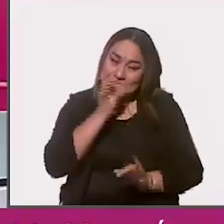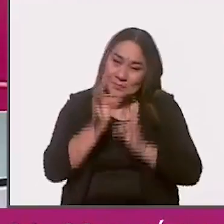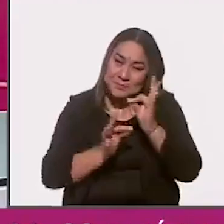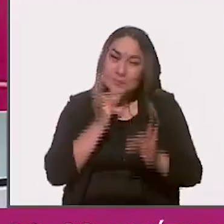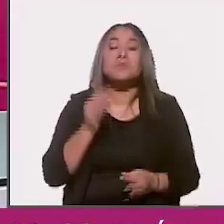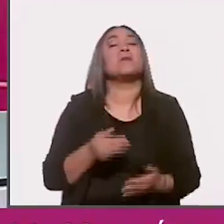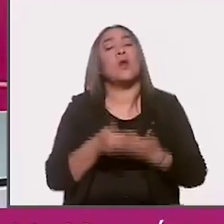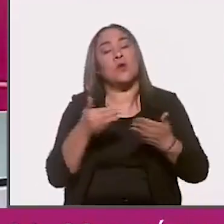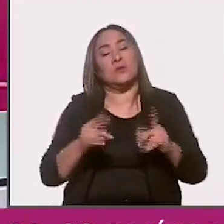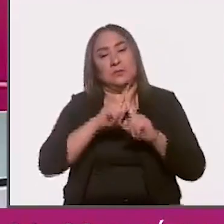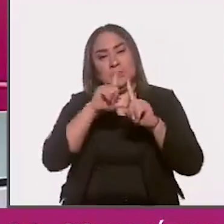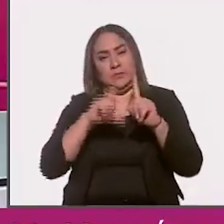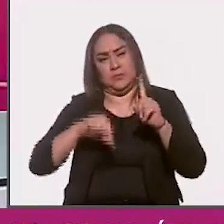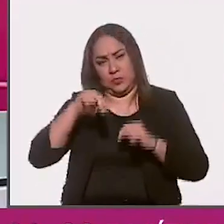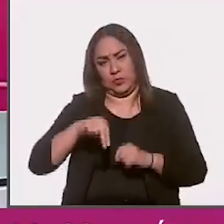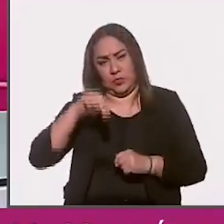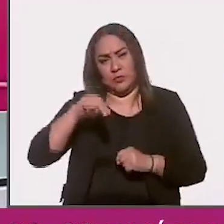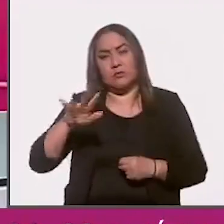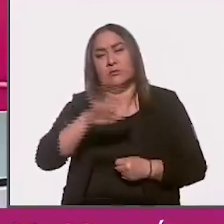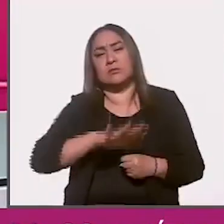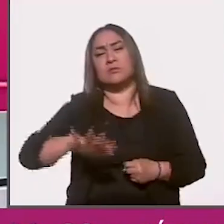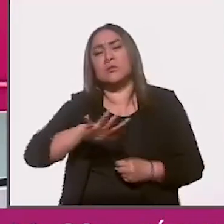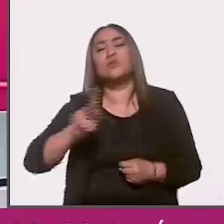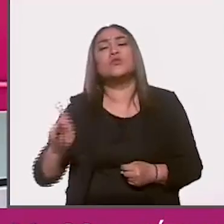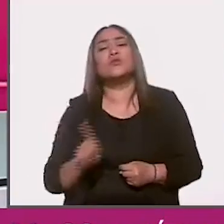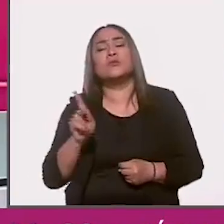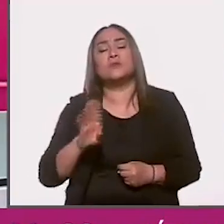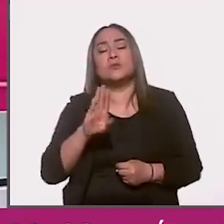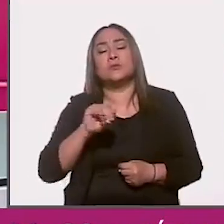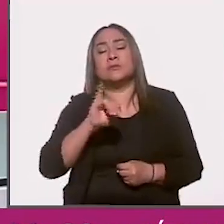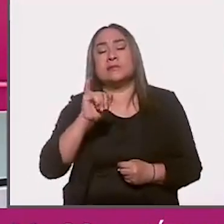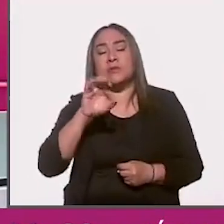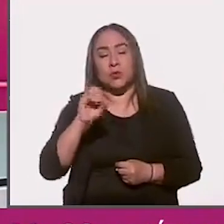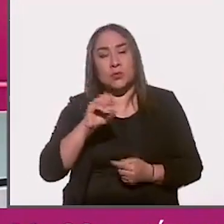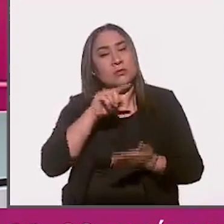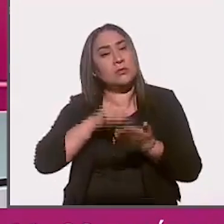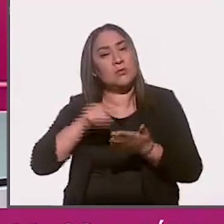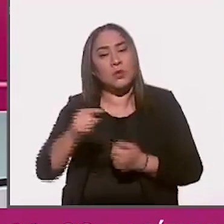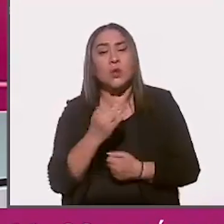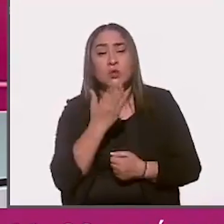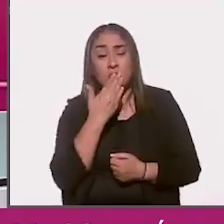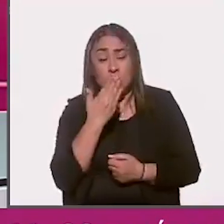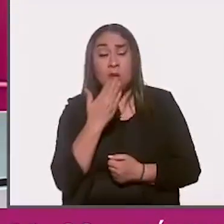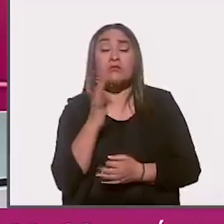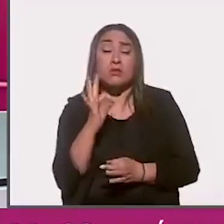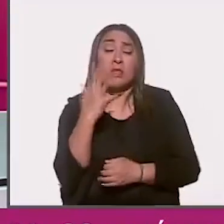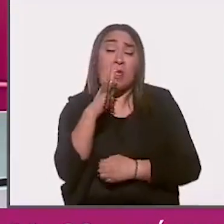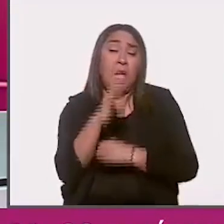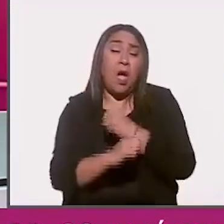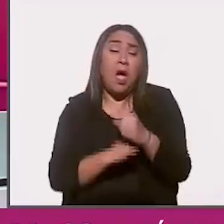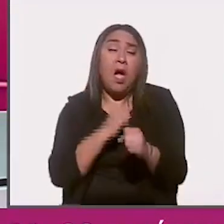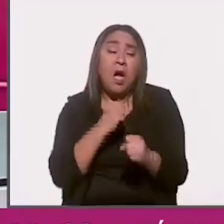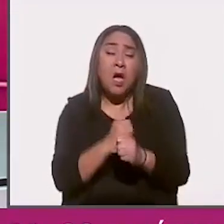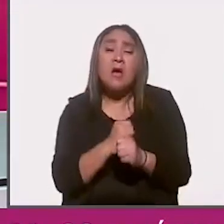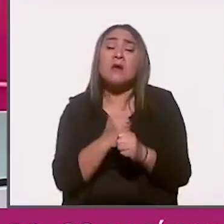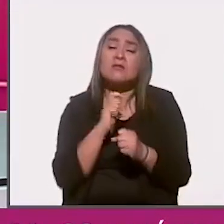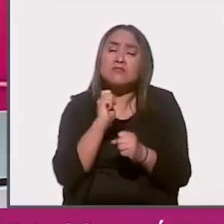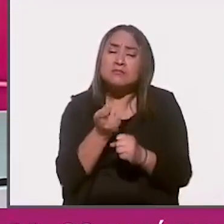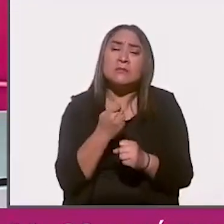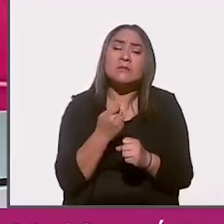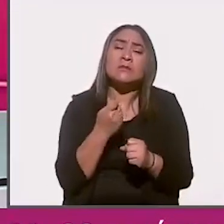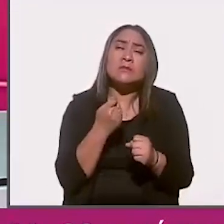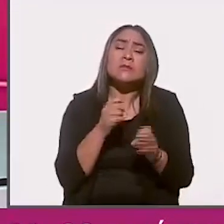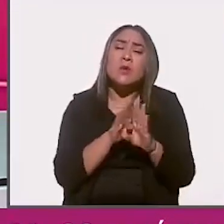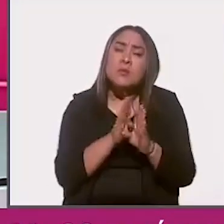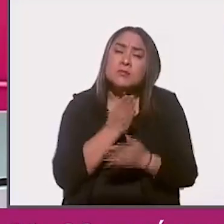En el norte del país, habitantes del ejido El Bajío, en Caborca, Sonora, han luchado por más de 10 años por la conservación y preservación